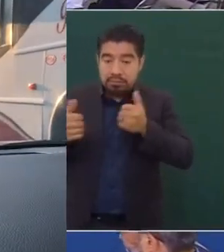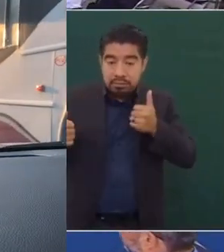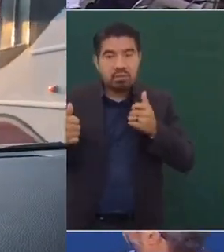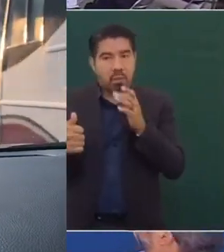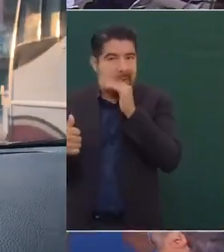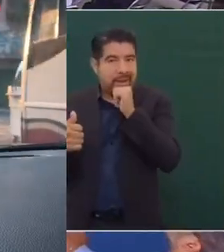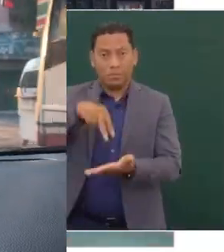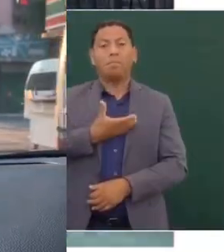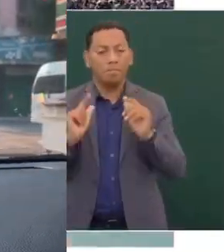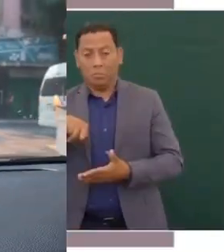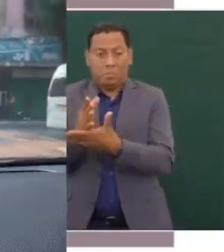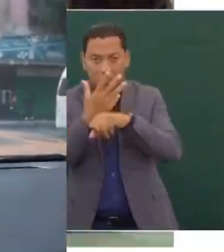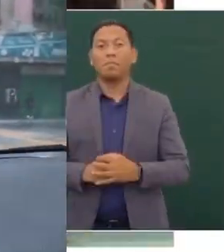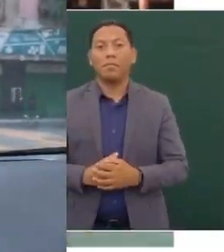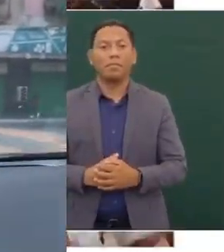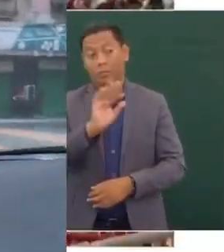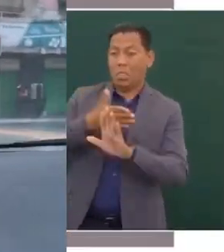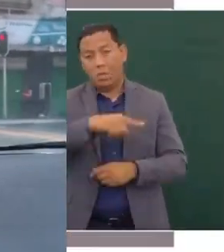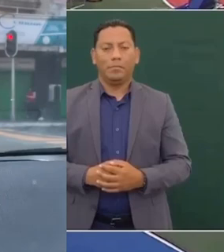busca transformar.